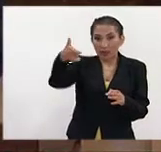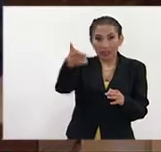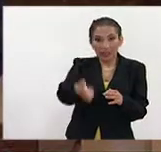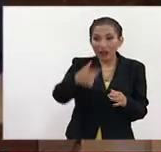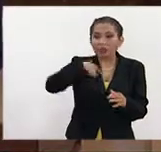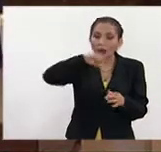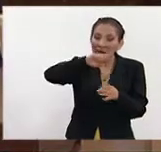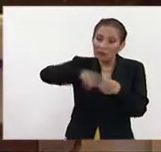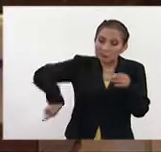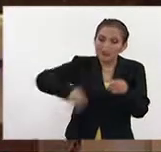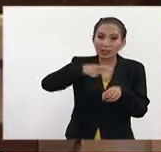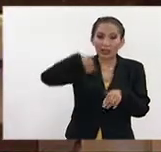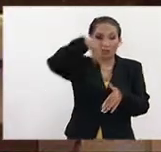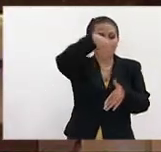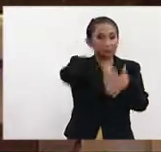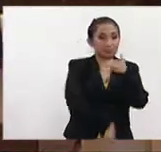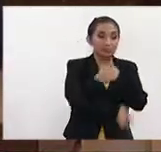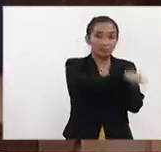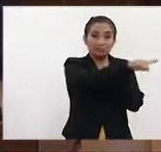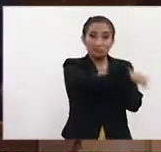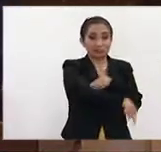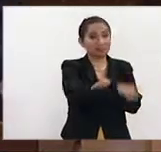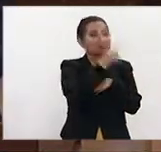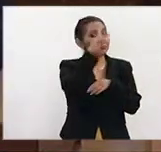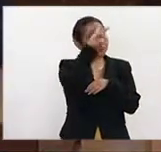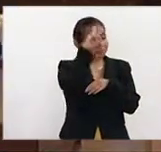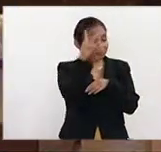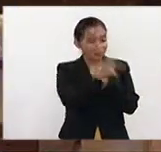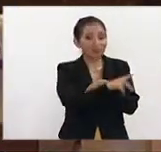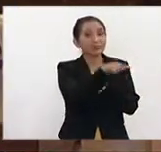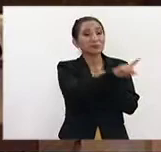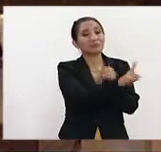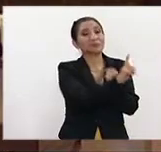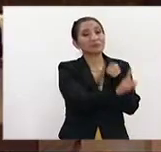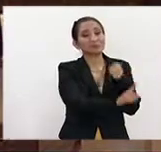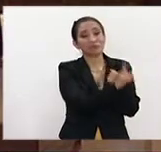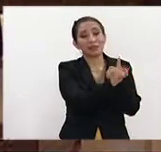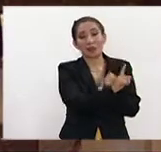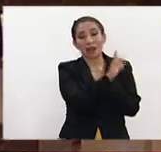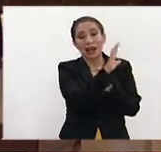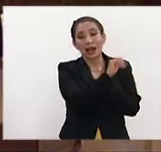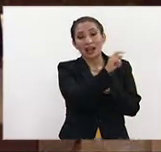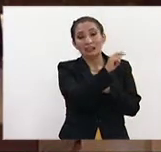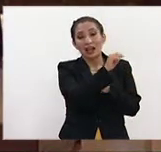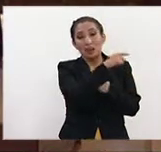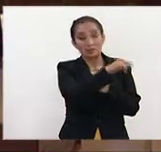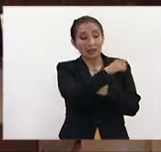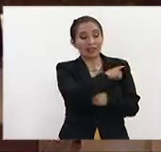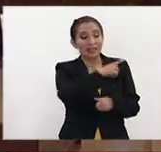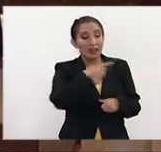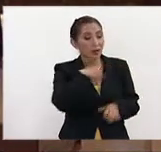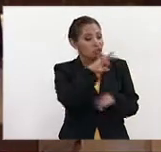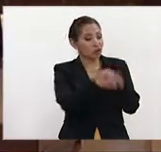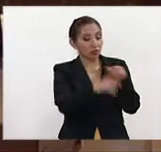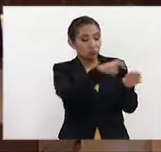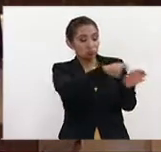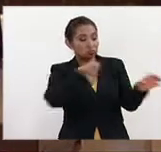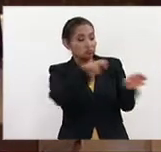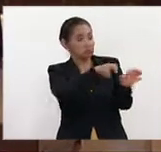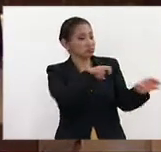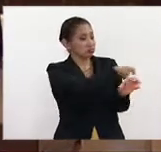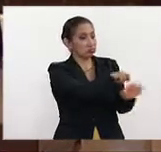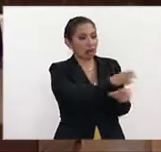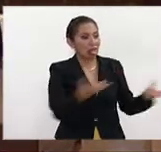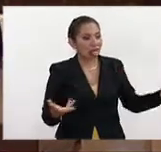de una posible quiebra, más que probable quiebra, y que tiene que afrontar una salida de casi todos los organismos